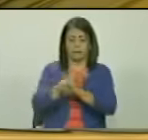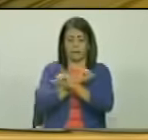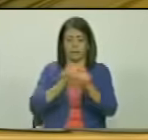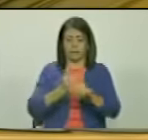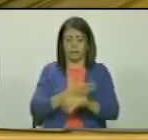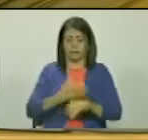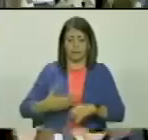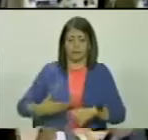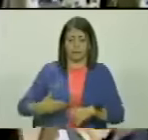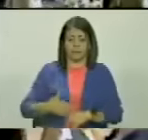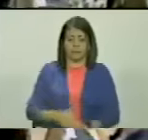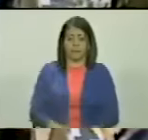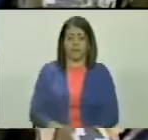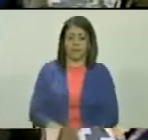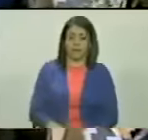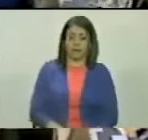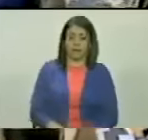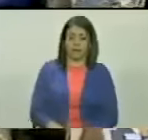ciudadano presidente.